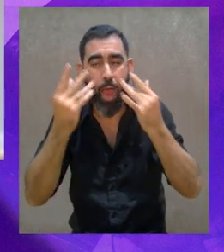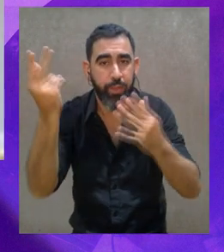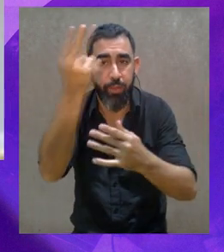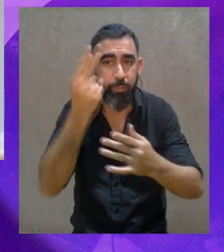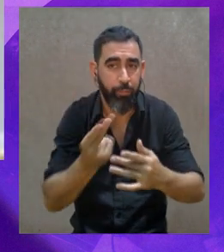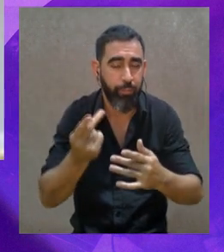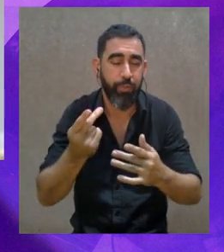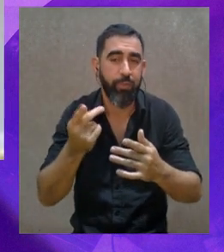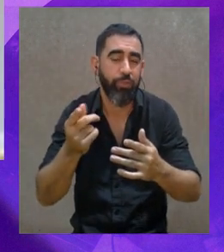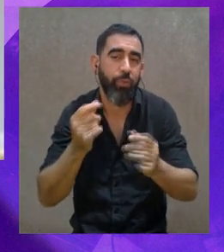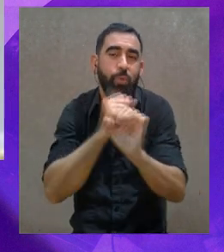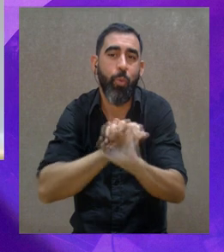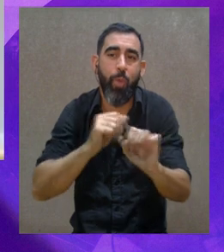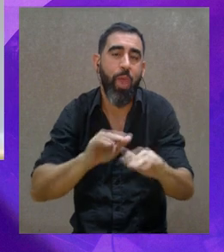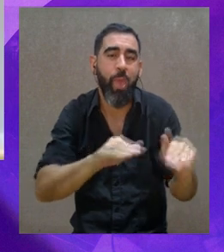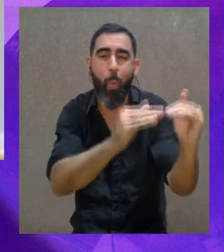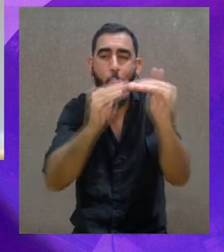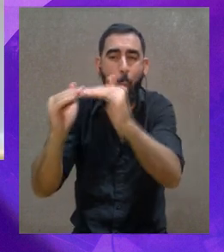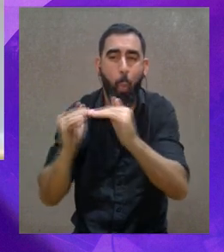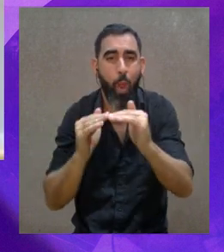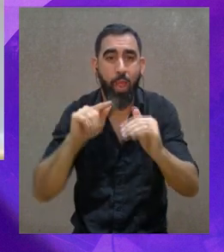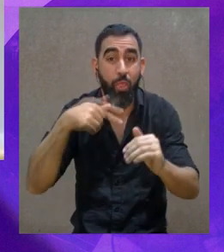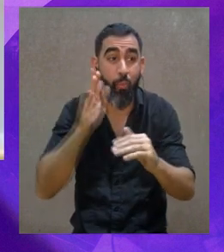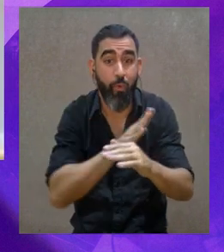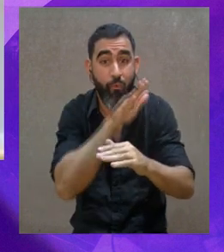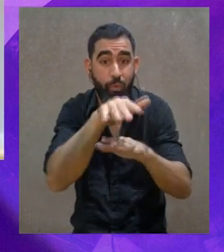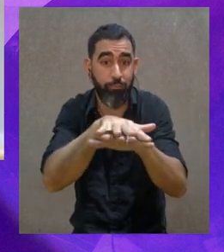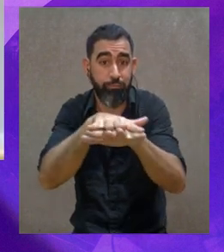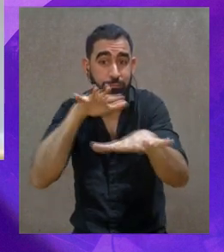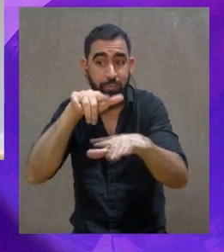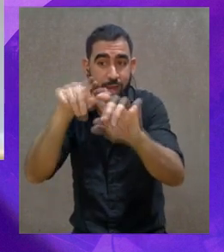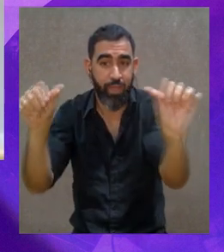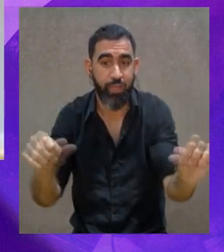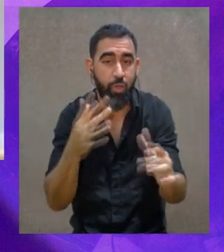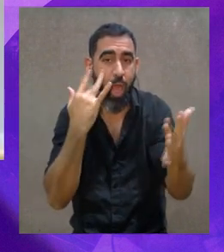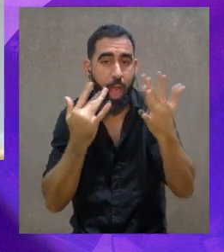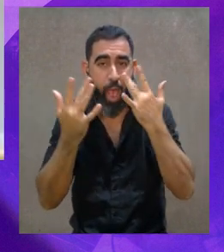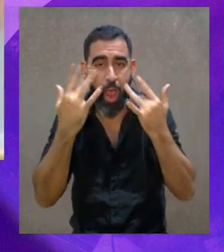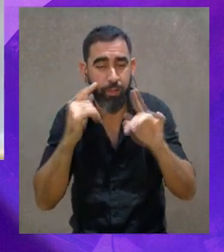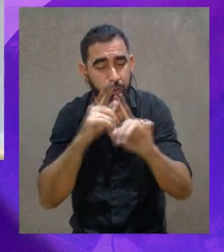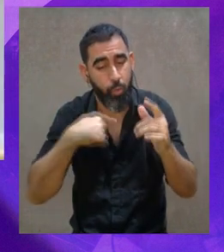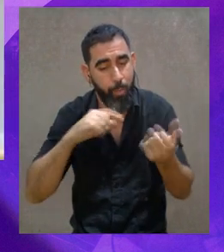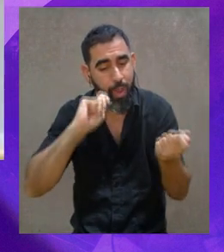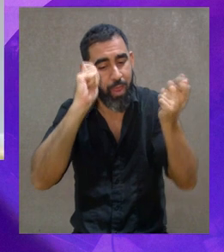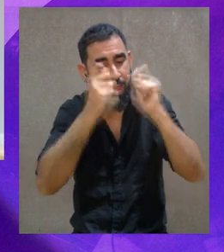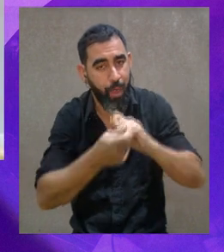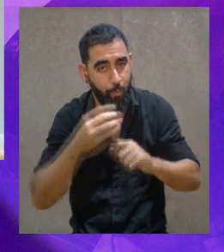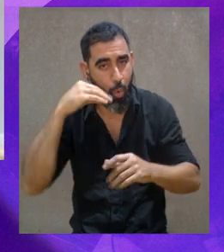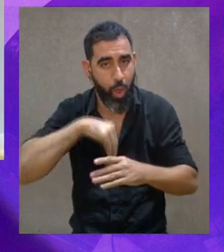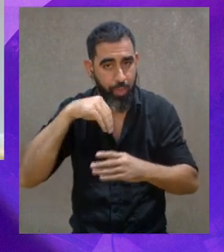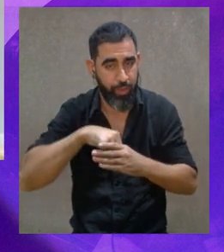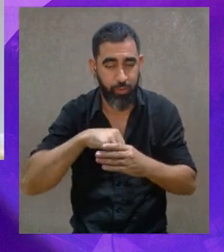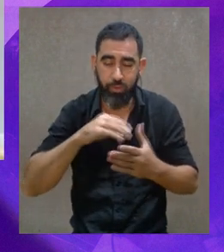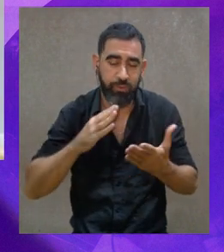inevitable, es inevitable. Nadie permanece igual luego de asistir a una obra de arte,